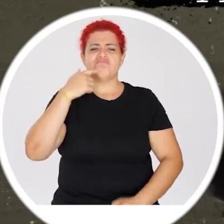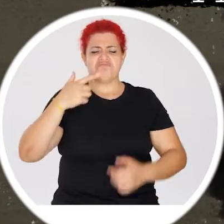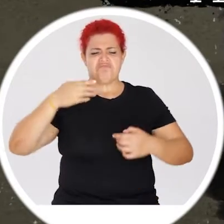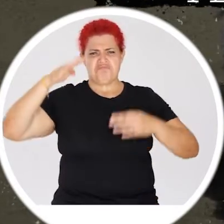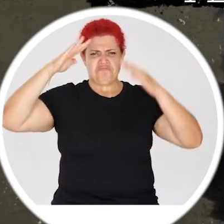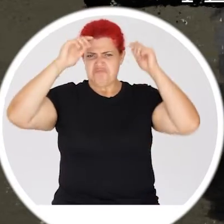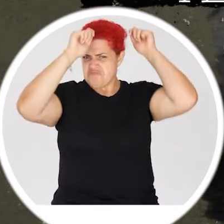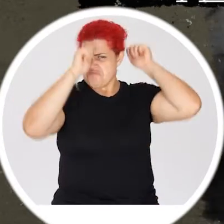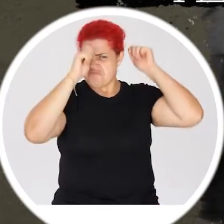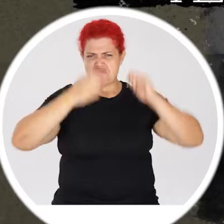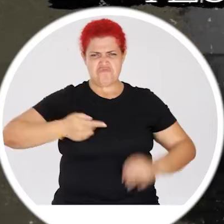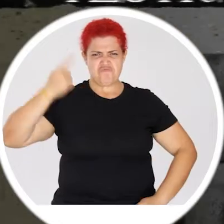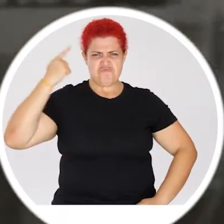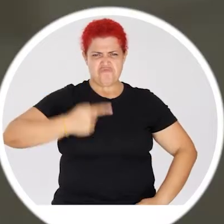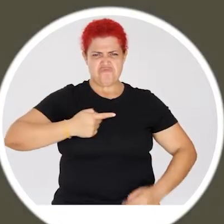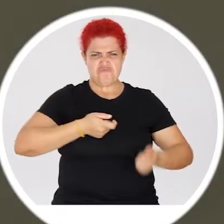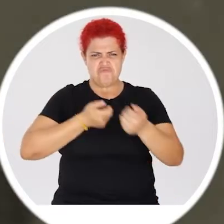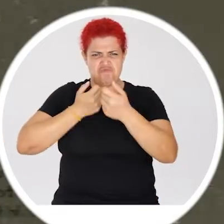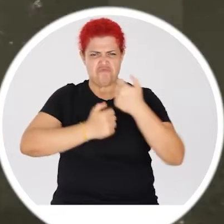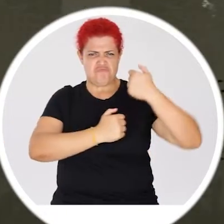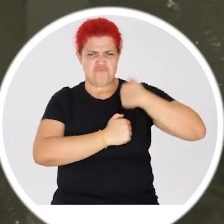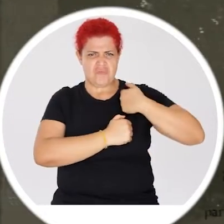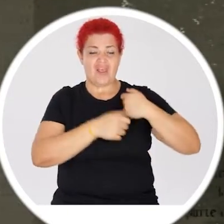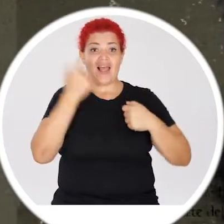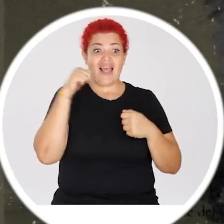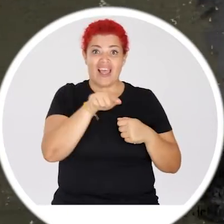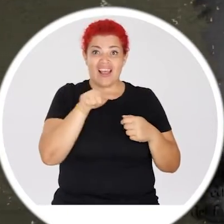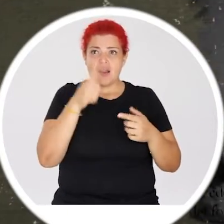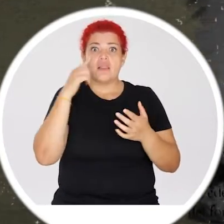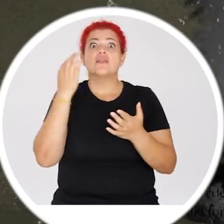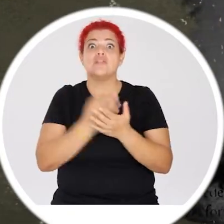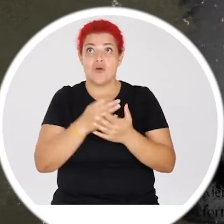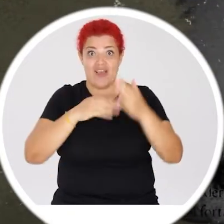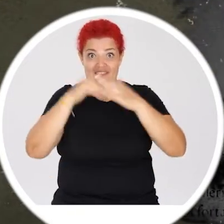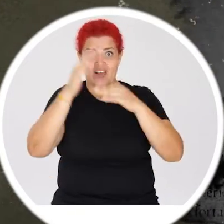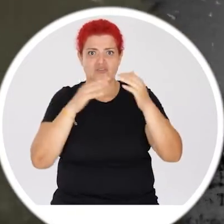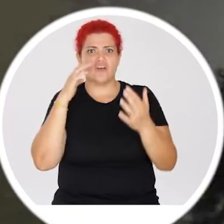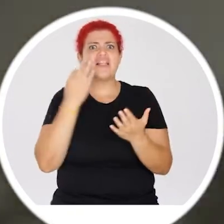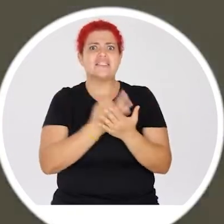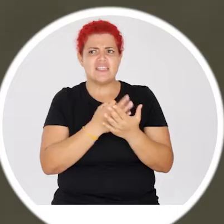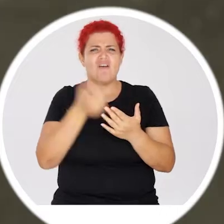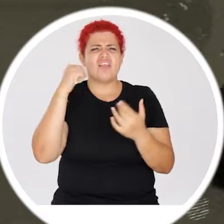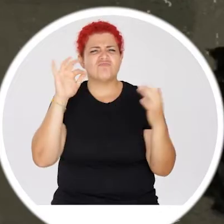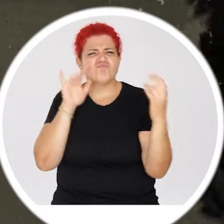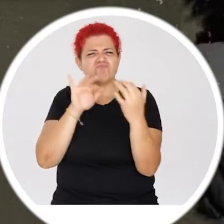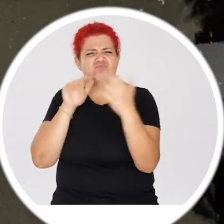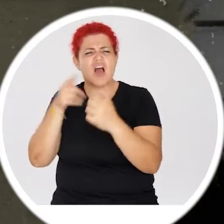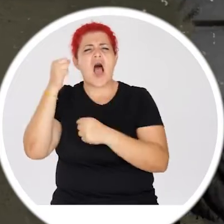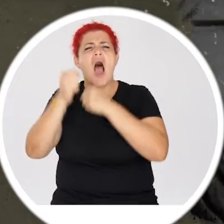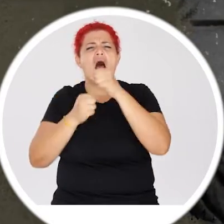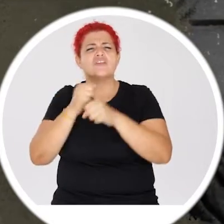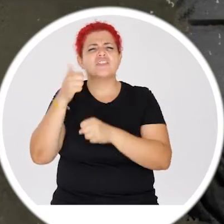Este antiguo cuartel fue testigo, actor y símbolo de la convulsa década de 1940